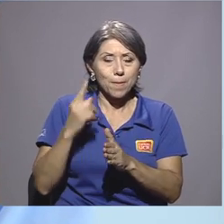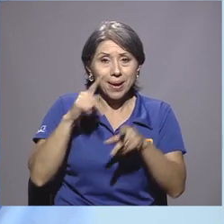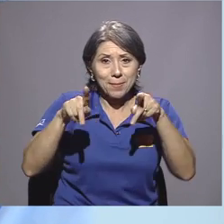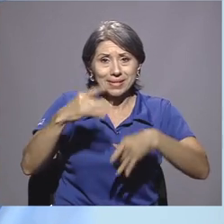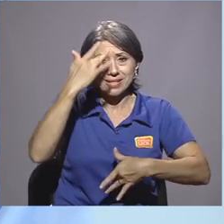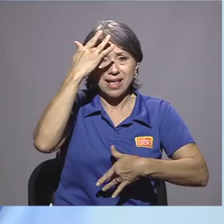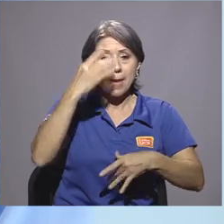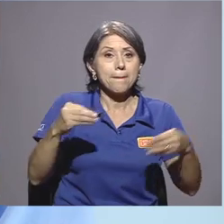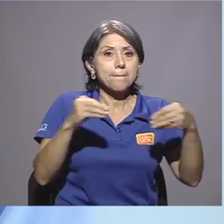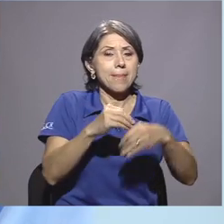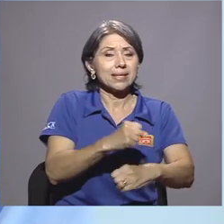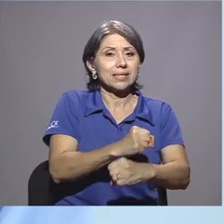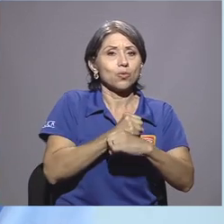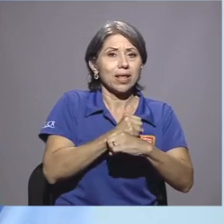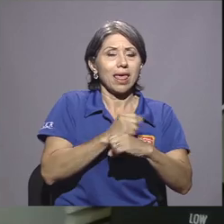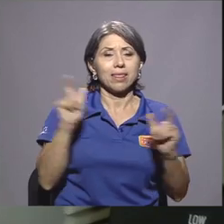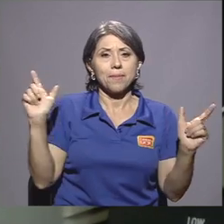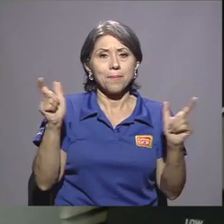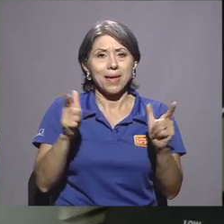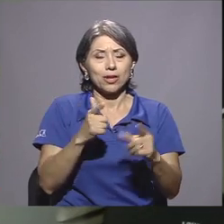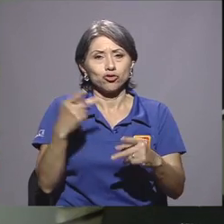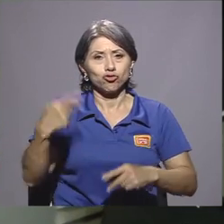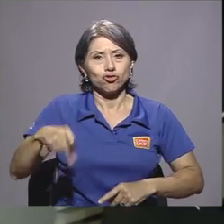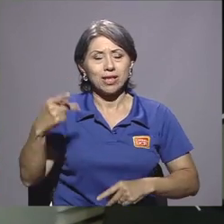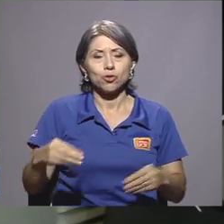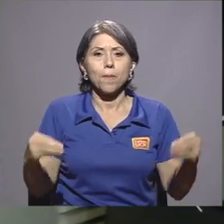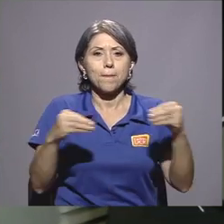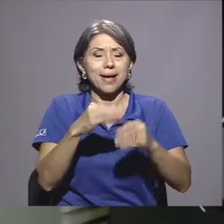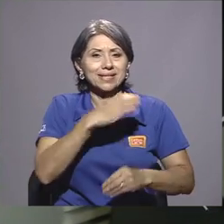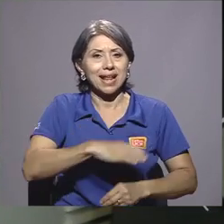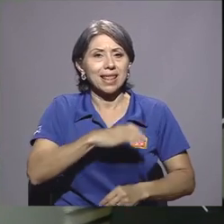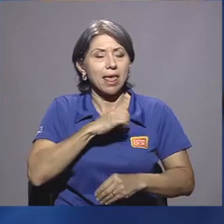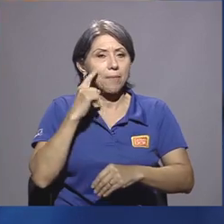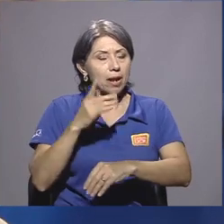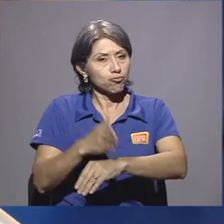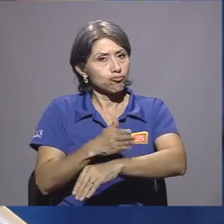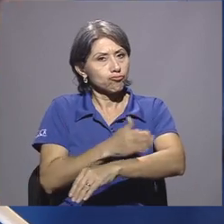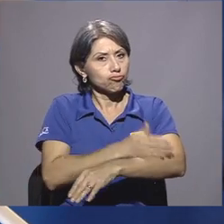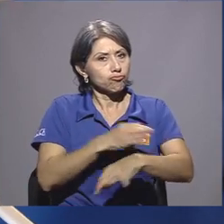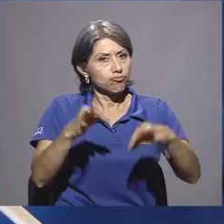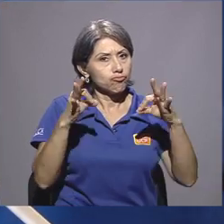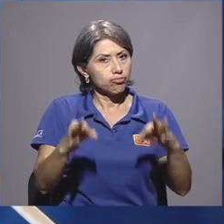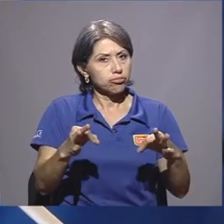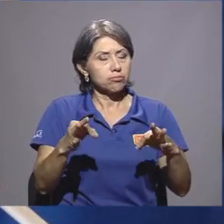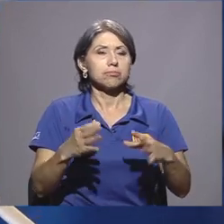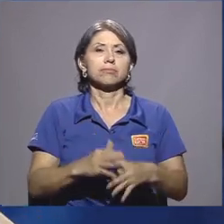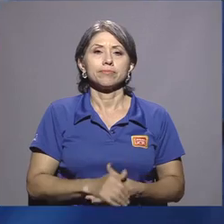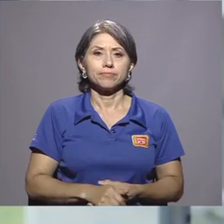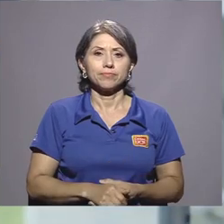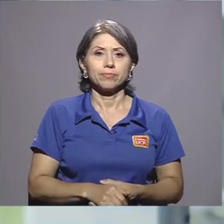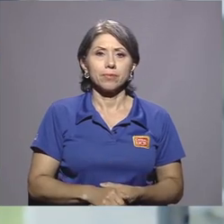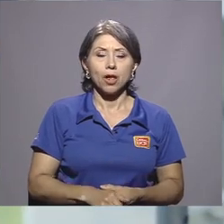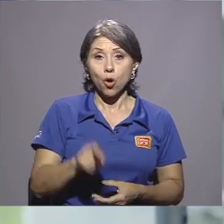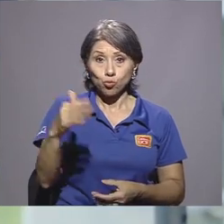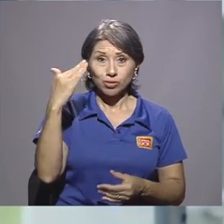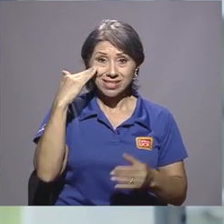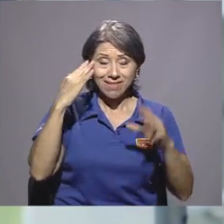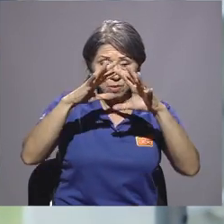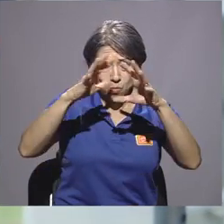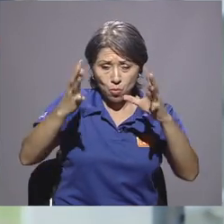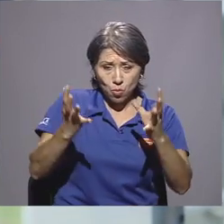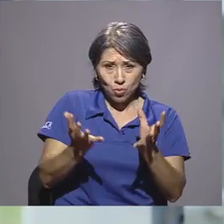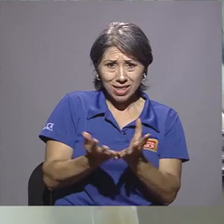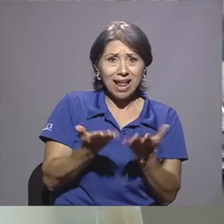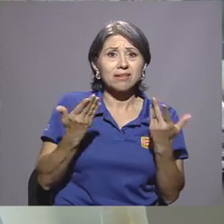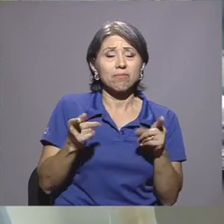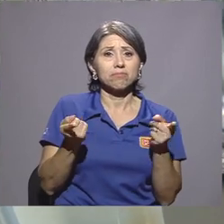riesgo y por supuesto una mayor calidad de recuperación en la enfermedad que esté enfrentando. Como se sabe a nivel mundial ha habido